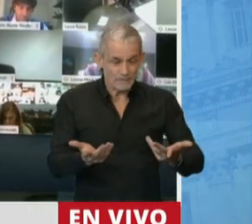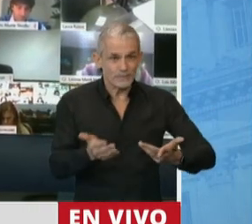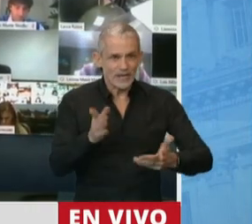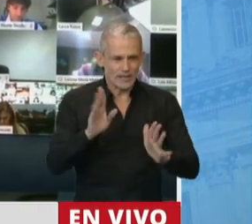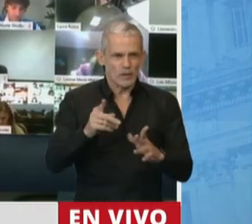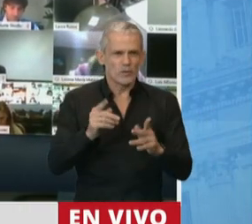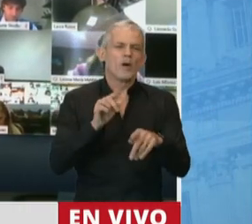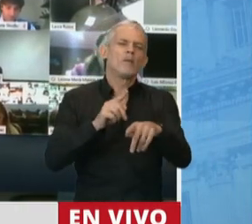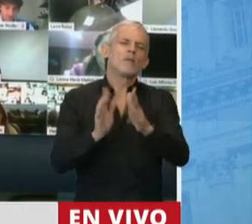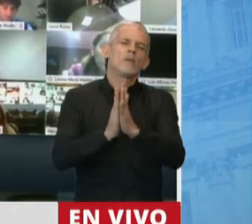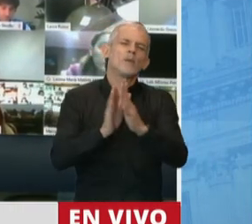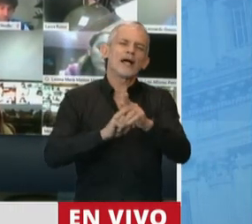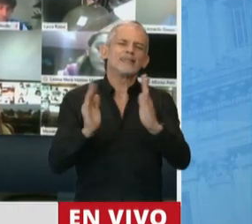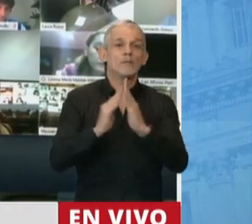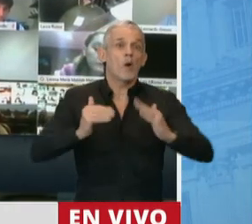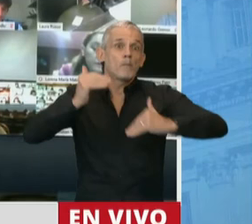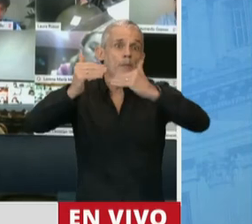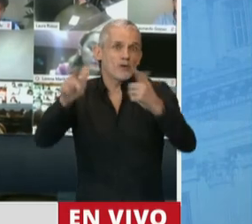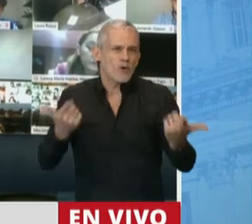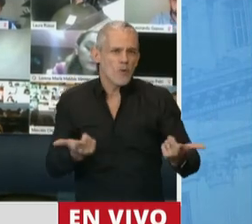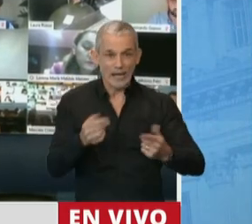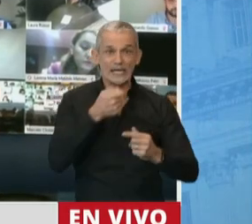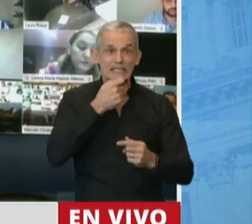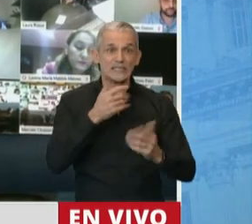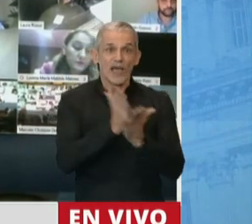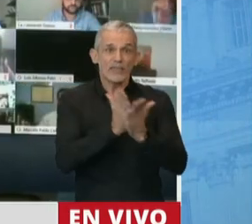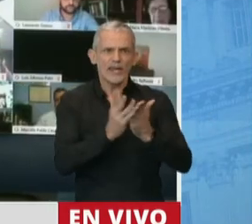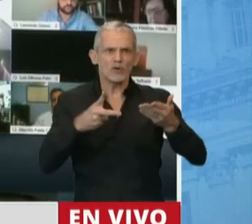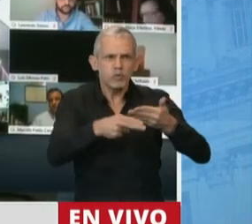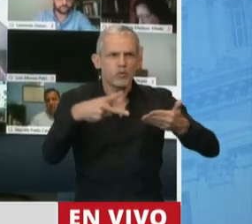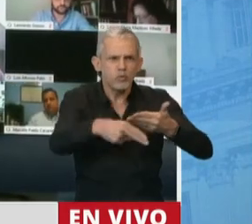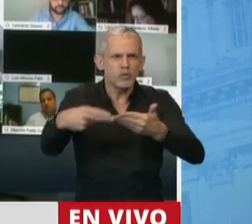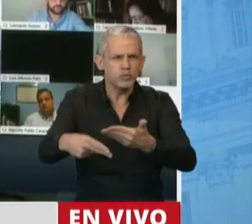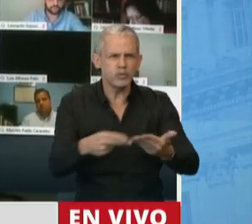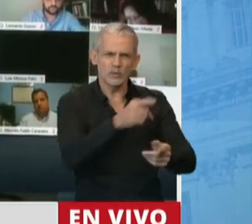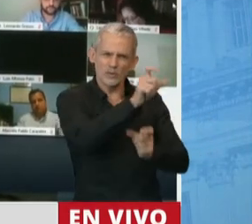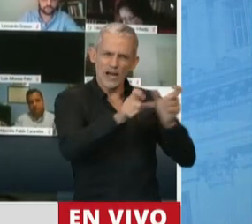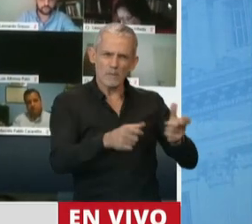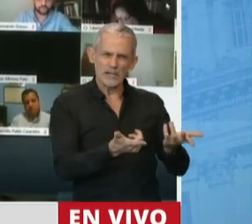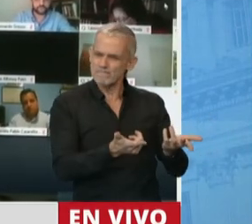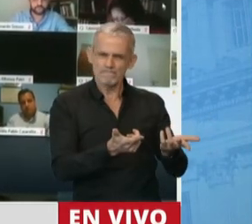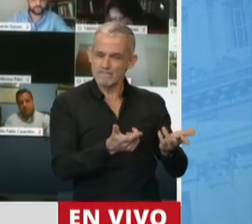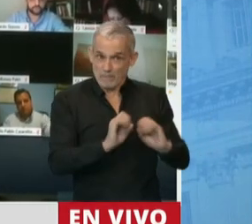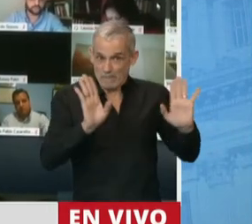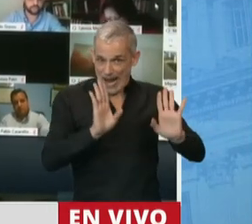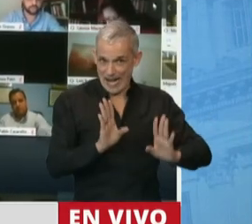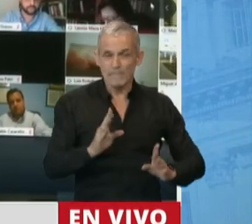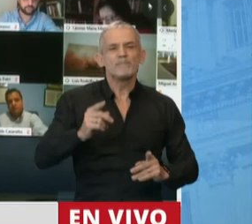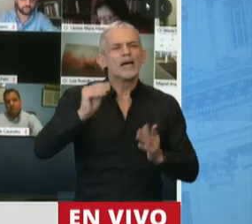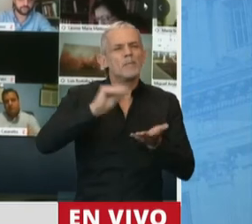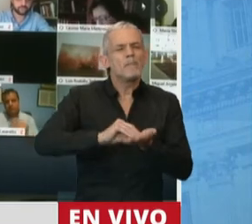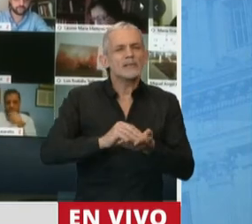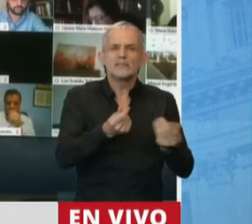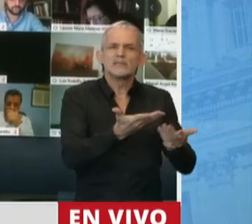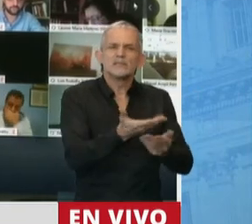Sí, cercenamos los derechos de los trabajadores y las trabajadoras, pero además, fundamentalmente, le